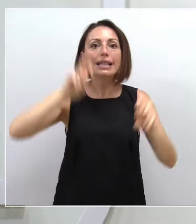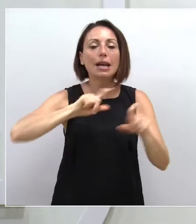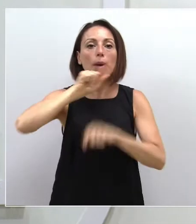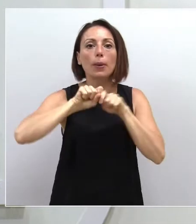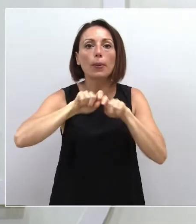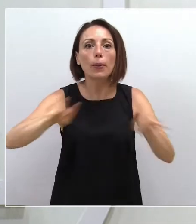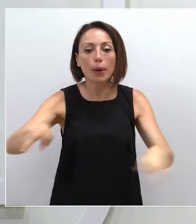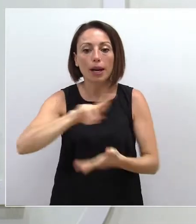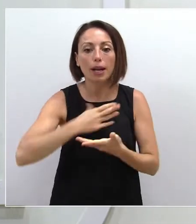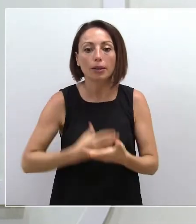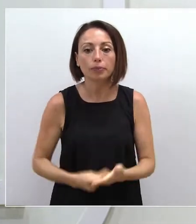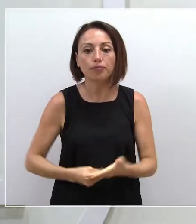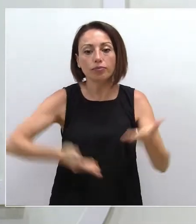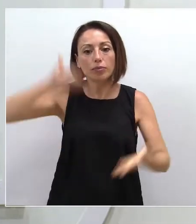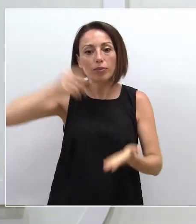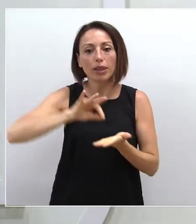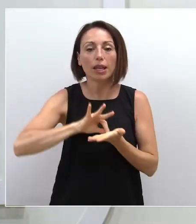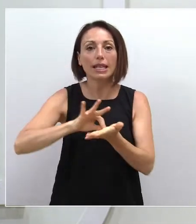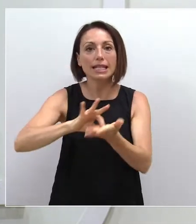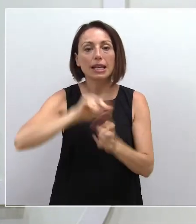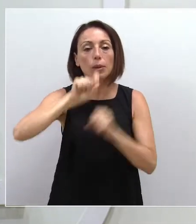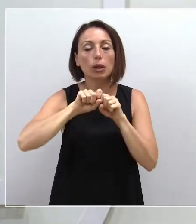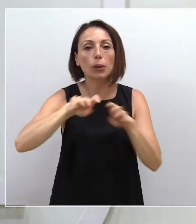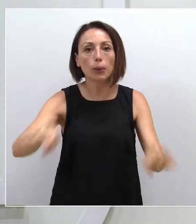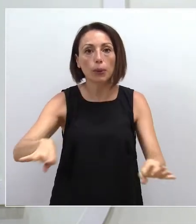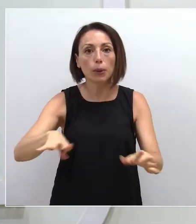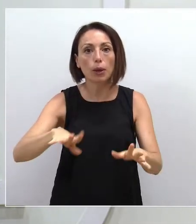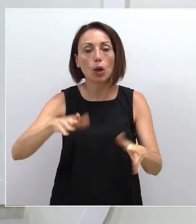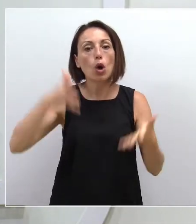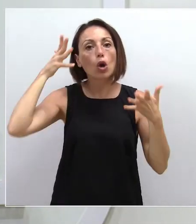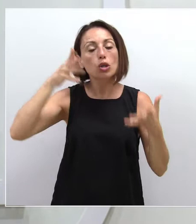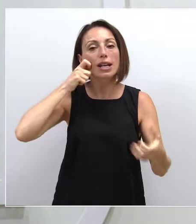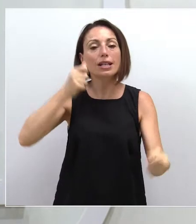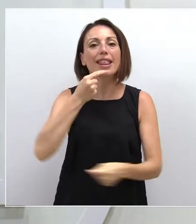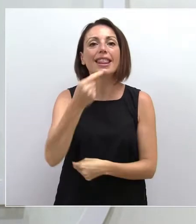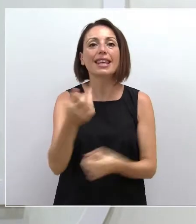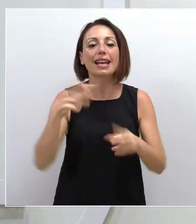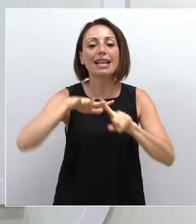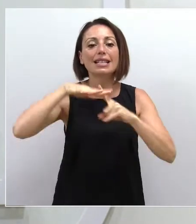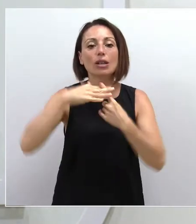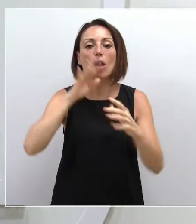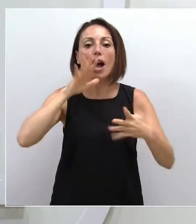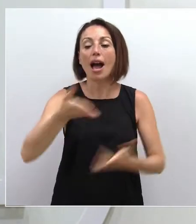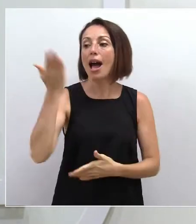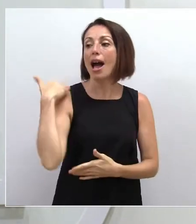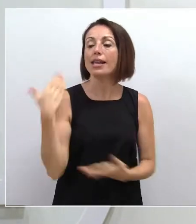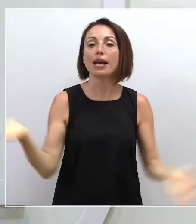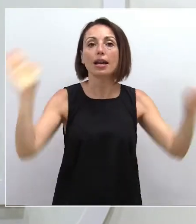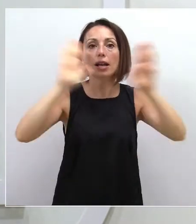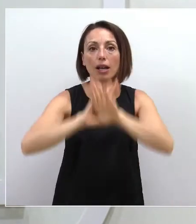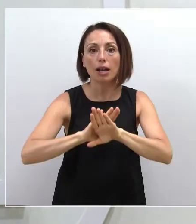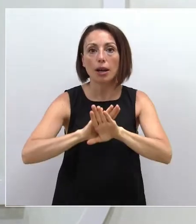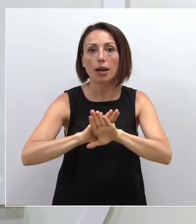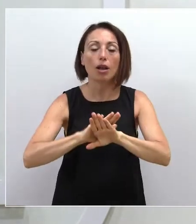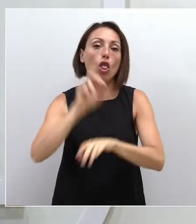el último balance emitido por el Servicio de Epidemiología de la Consejería de Salud, la situación hasta anoche, a las 23